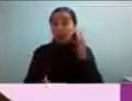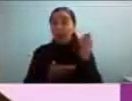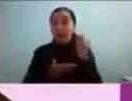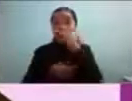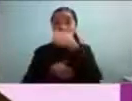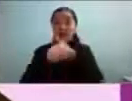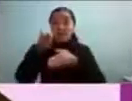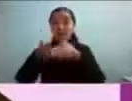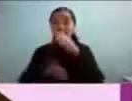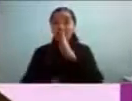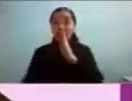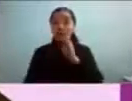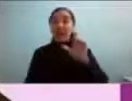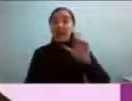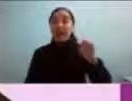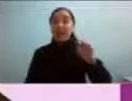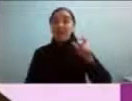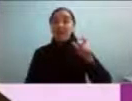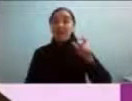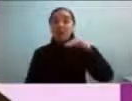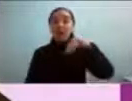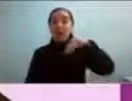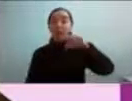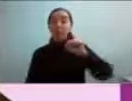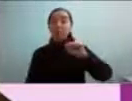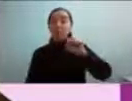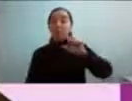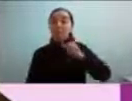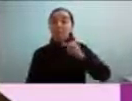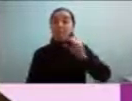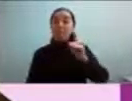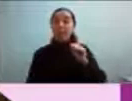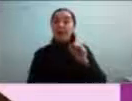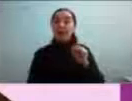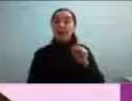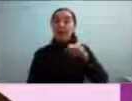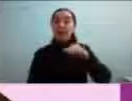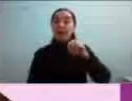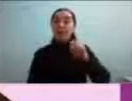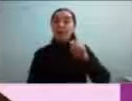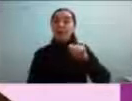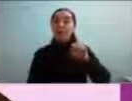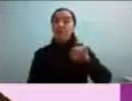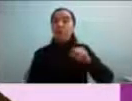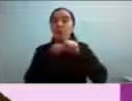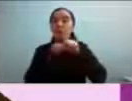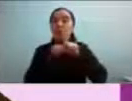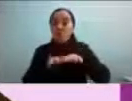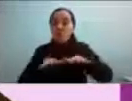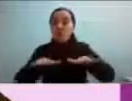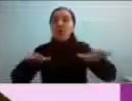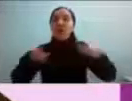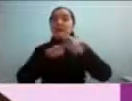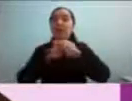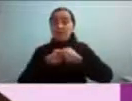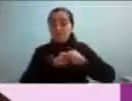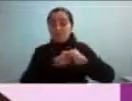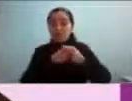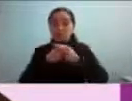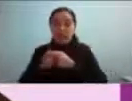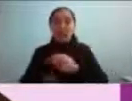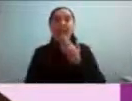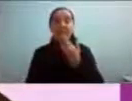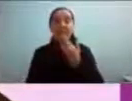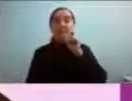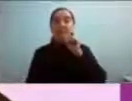magdamontero.com también estoy en las redes sociales y a las redes sociales de Asperger's Chile ahí